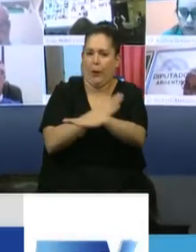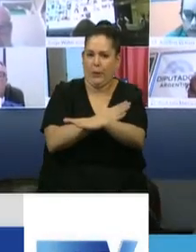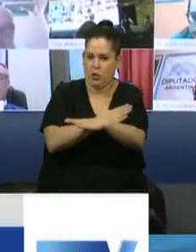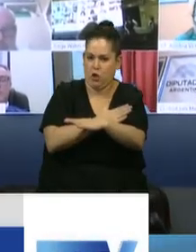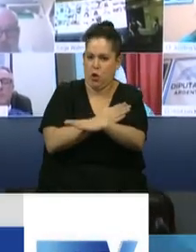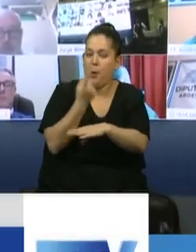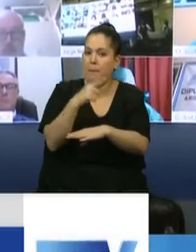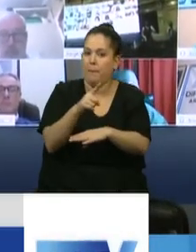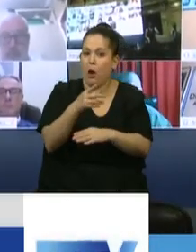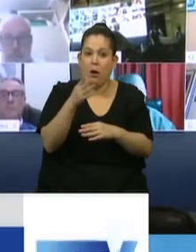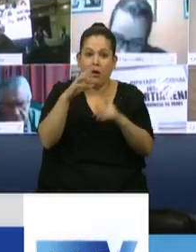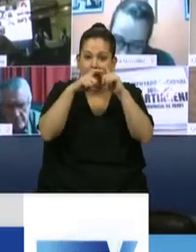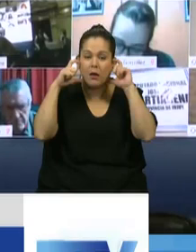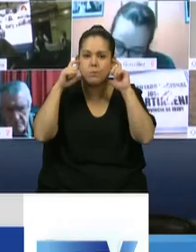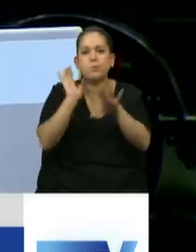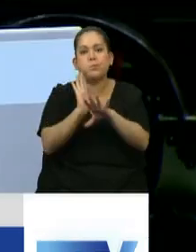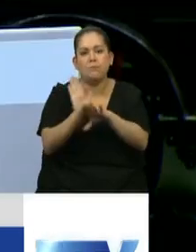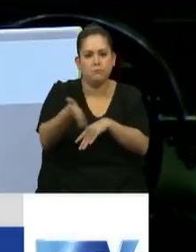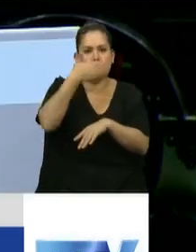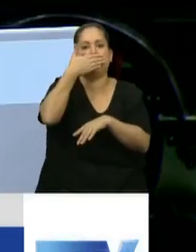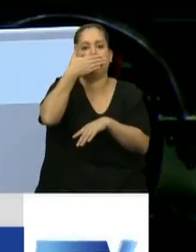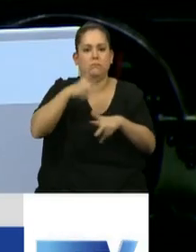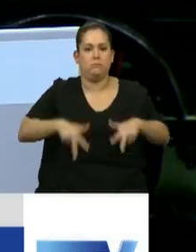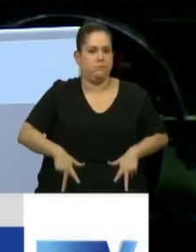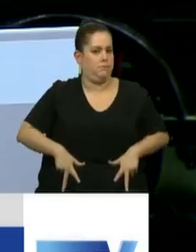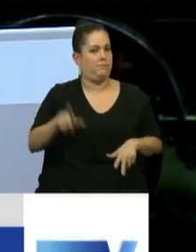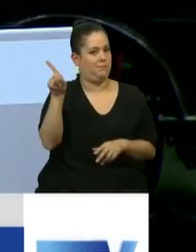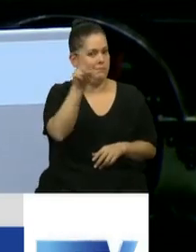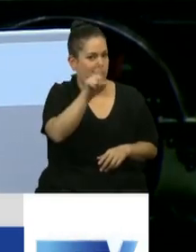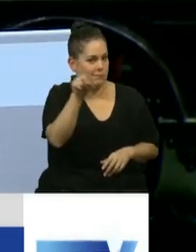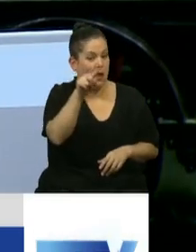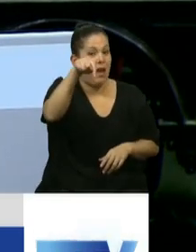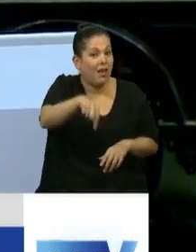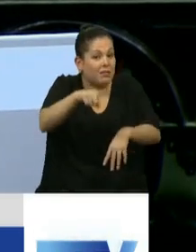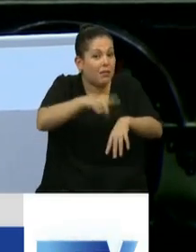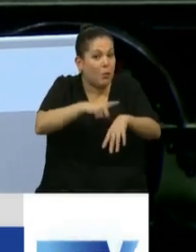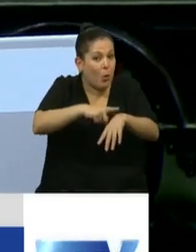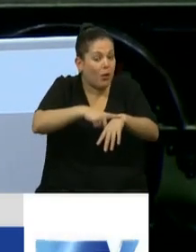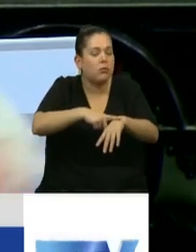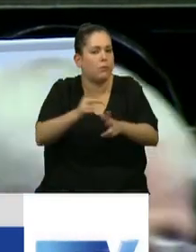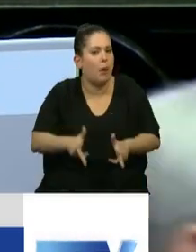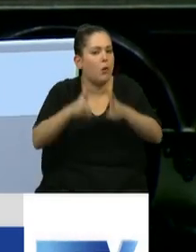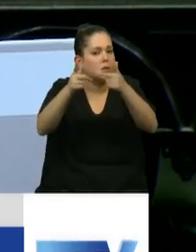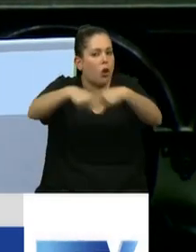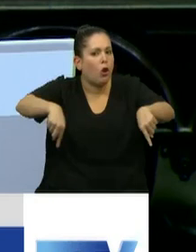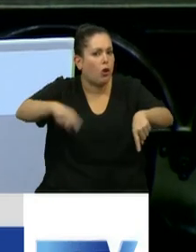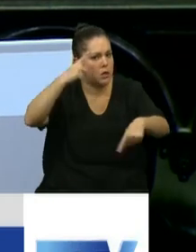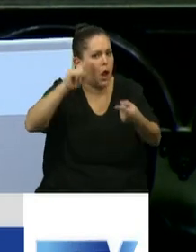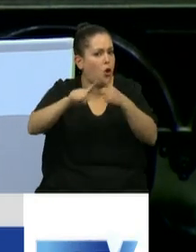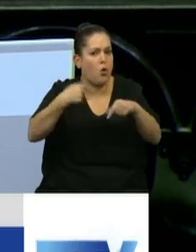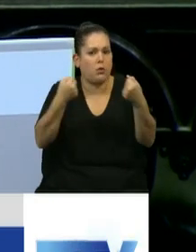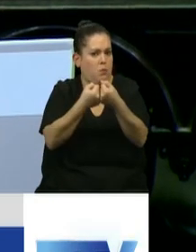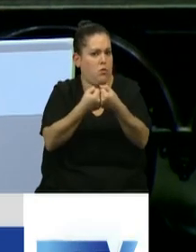pero no es para callarnos. Y en esta pandemia vamos a decir las cosas que nos parecen que están mal,